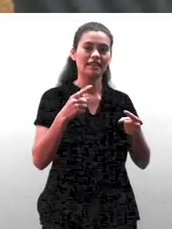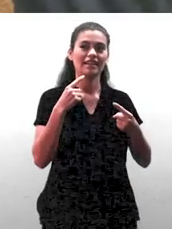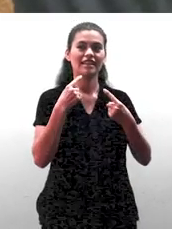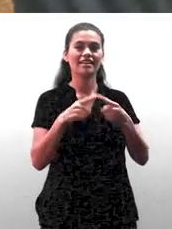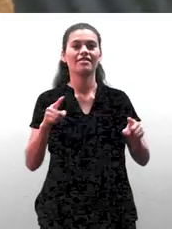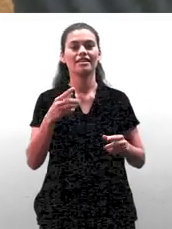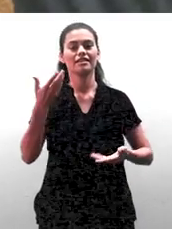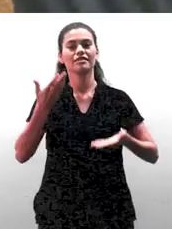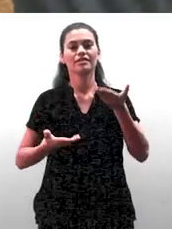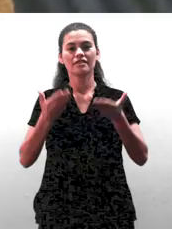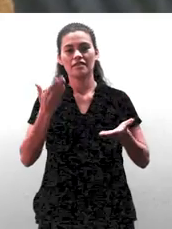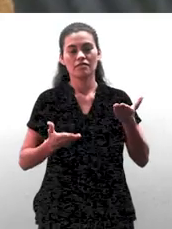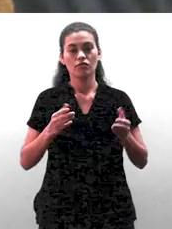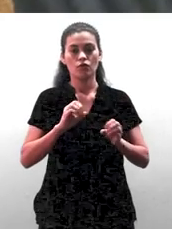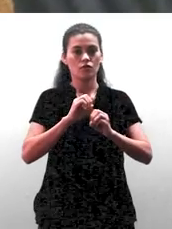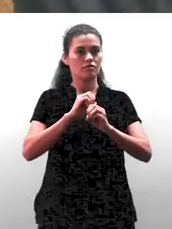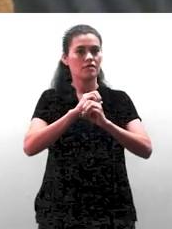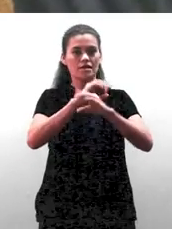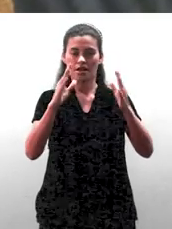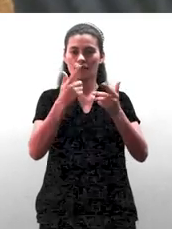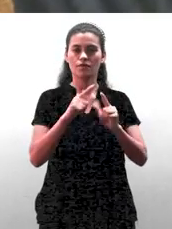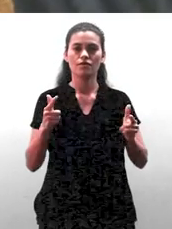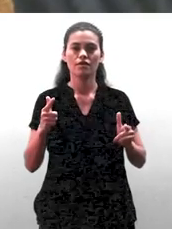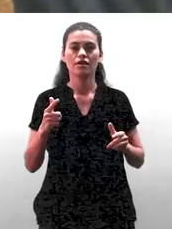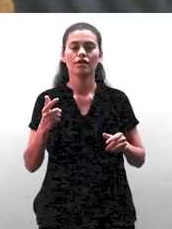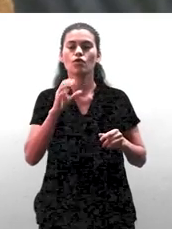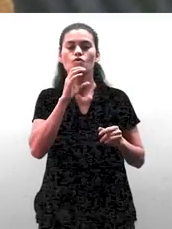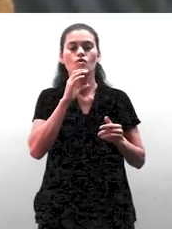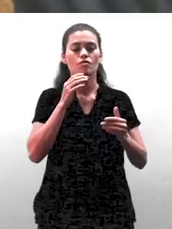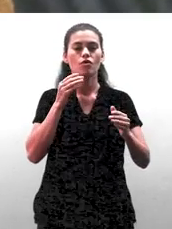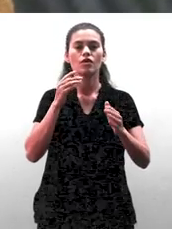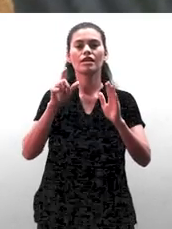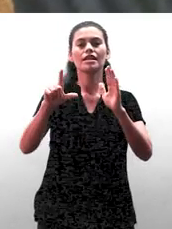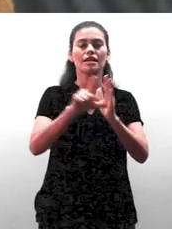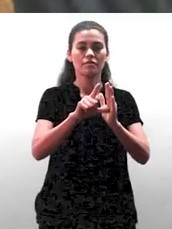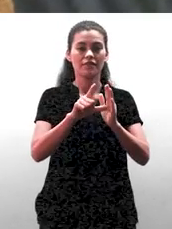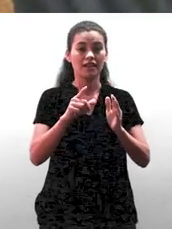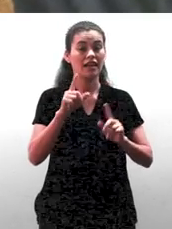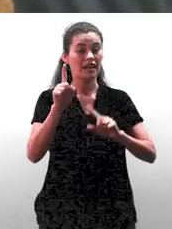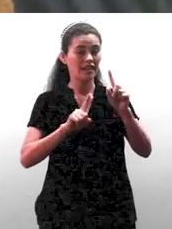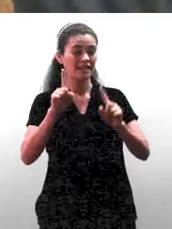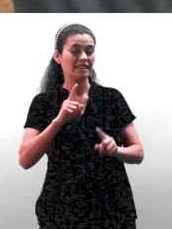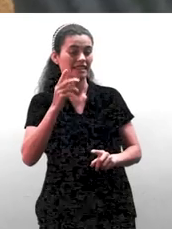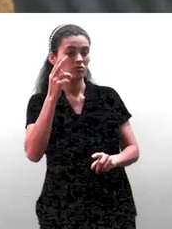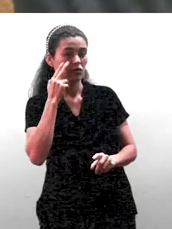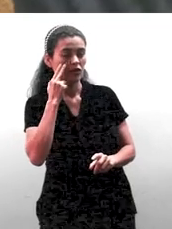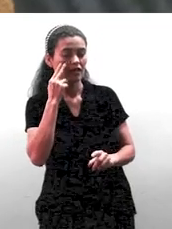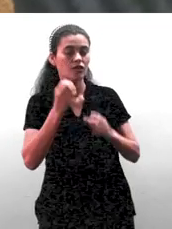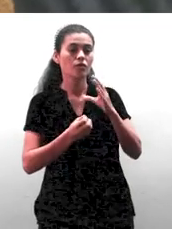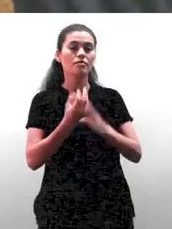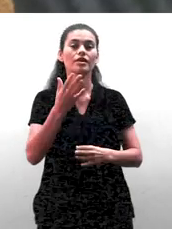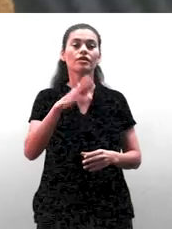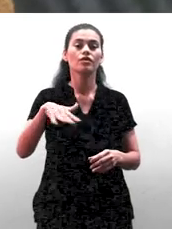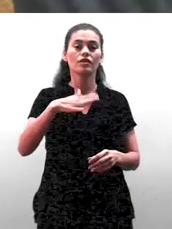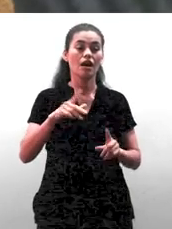equilibrio justo que es súper complejo de decir hasta dónde, ¿verdad? Entonces la frustración a veces tiene que ver con eso porque rápidamente